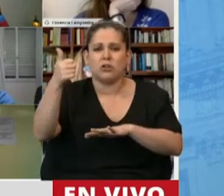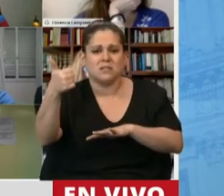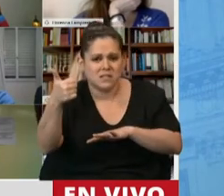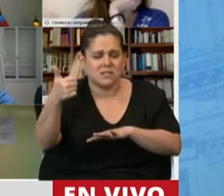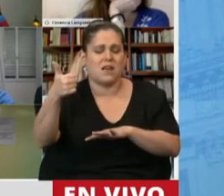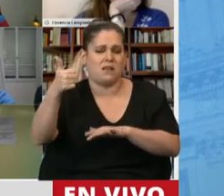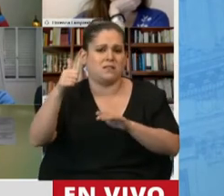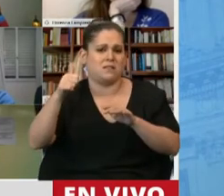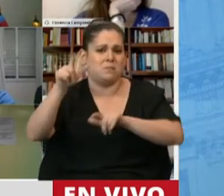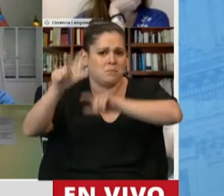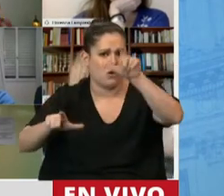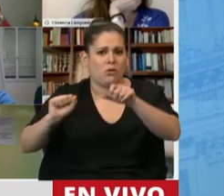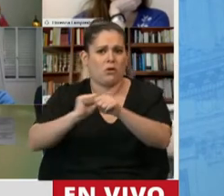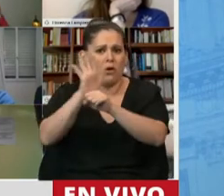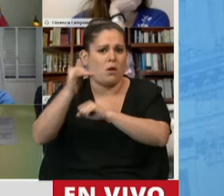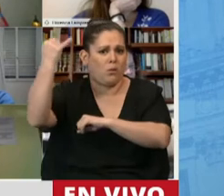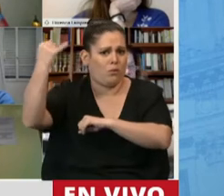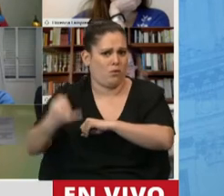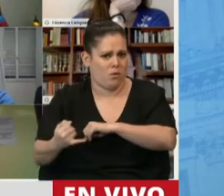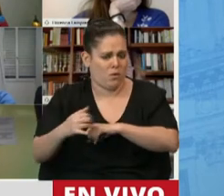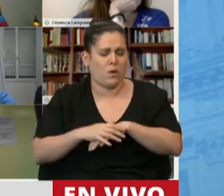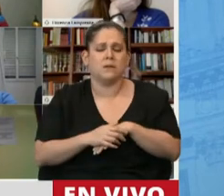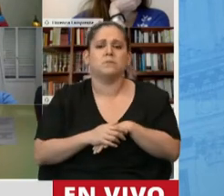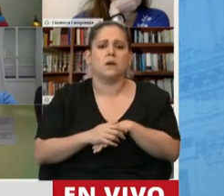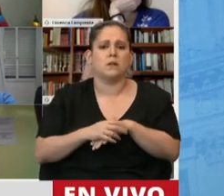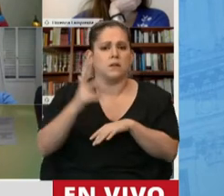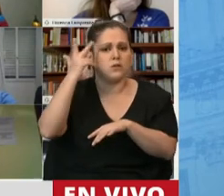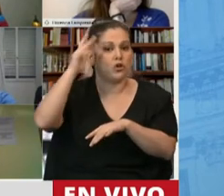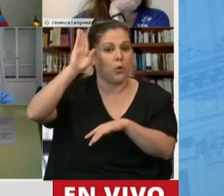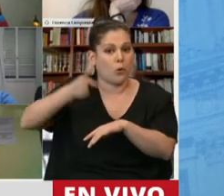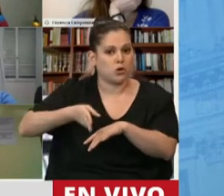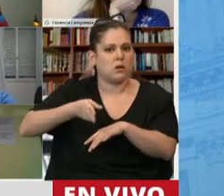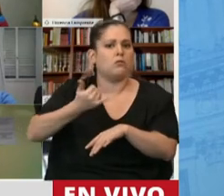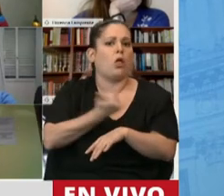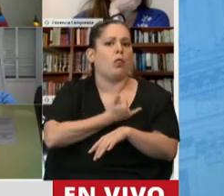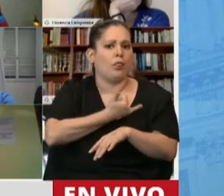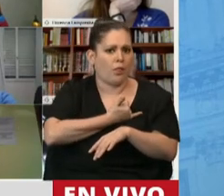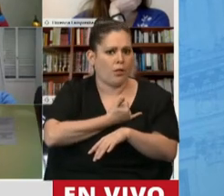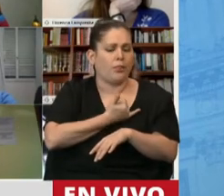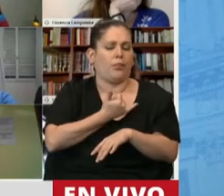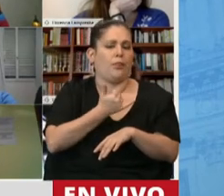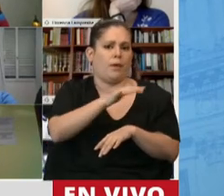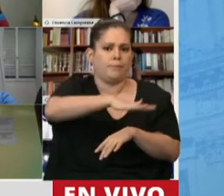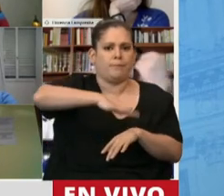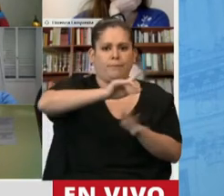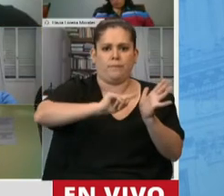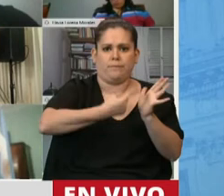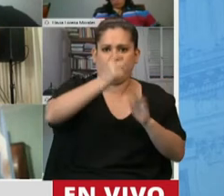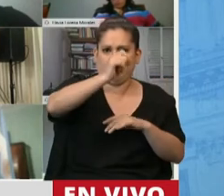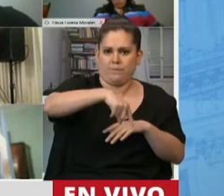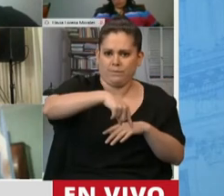El 98% de estos casos se dieron en la zona de Lamba. La situación